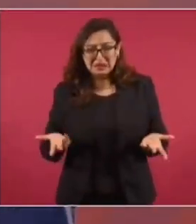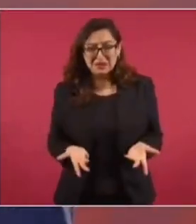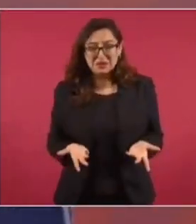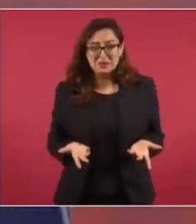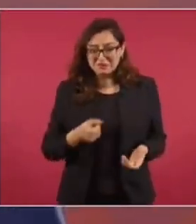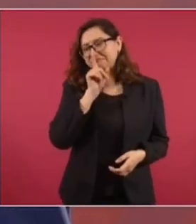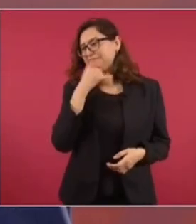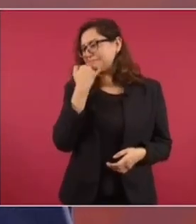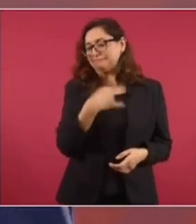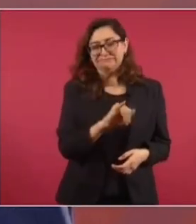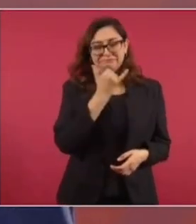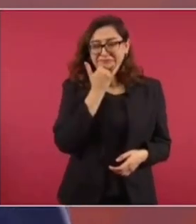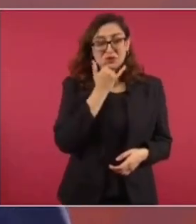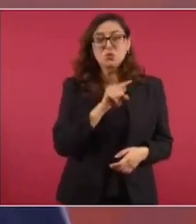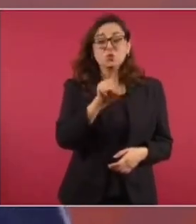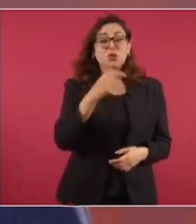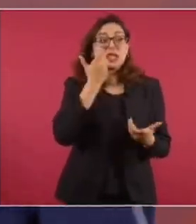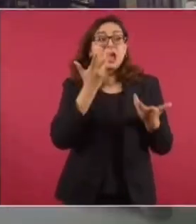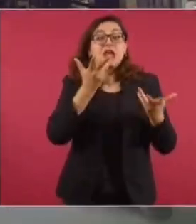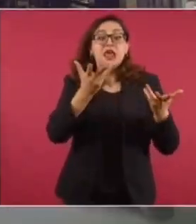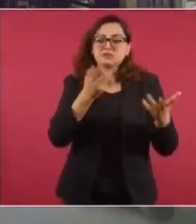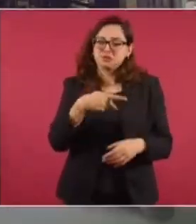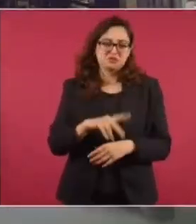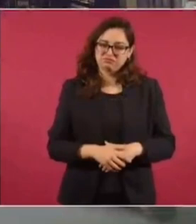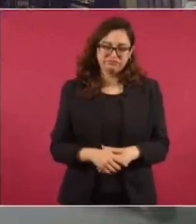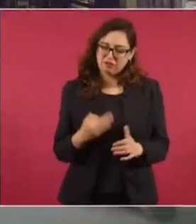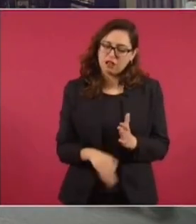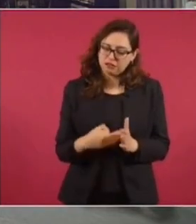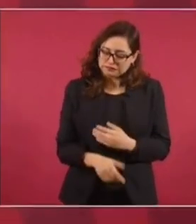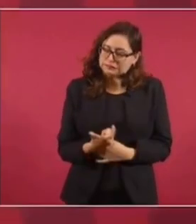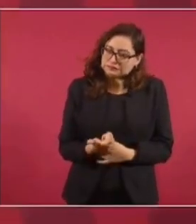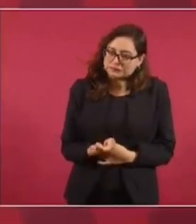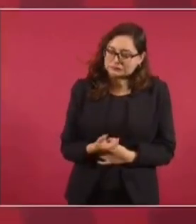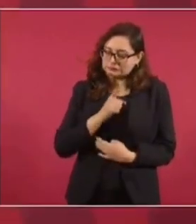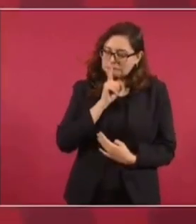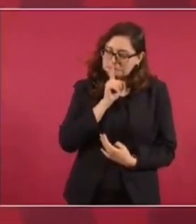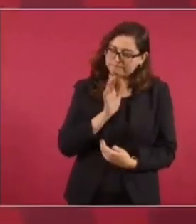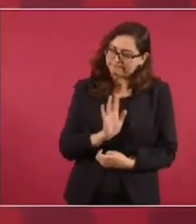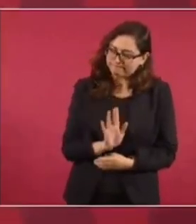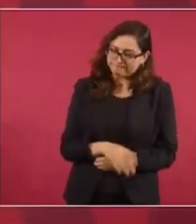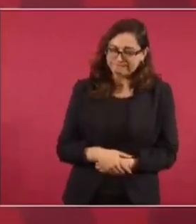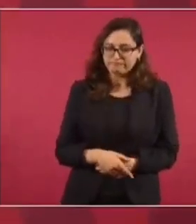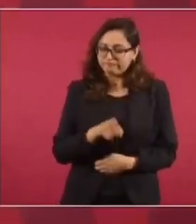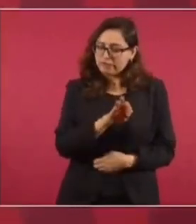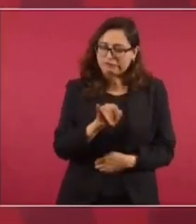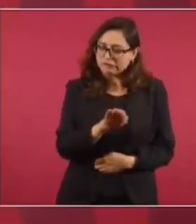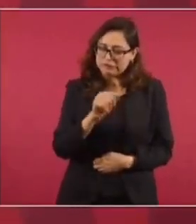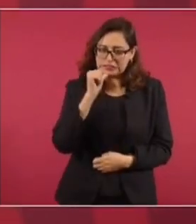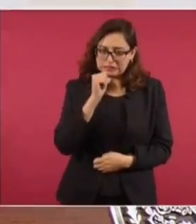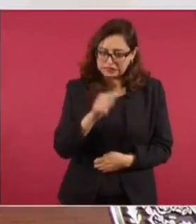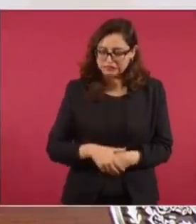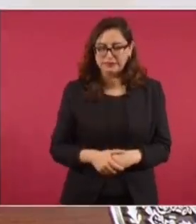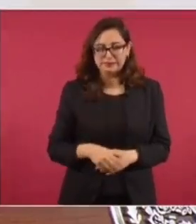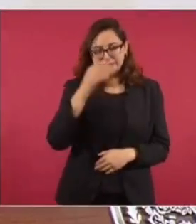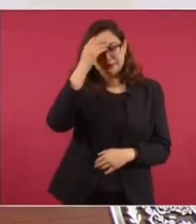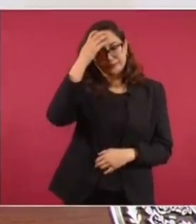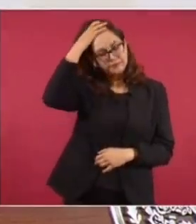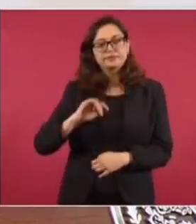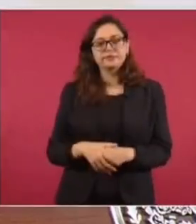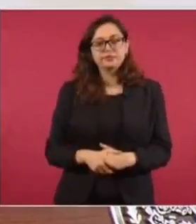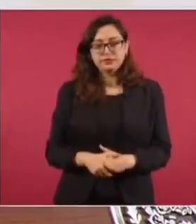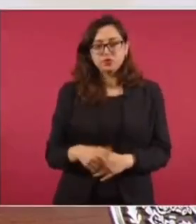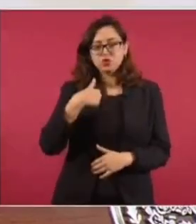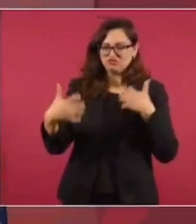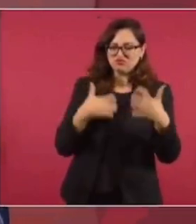No, tú eres aspiracionista, estás en la lista, pero todavía no te toca. Y he llegado a la conclusión de por qué tanto